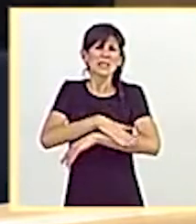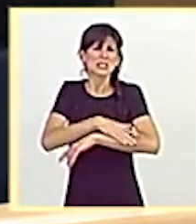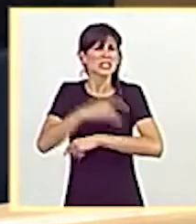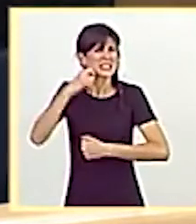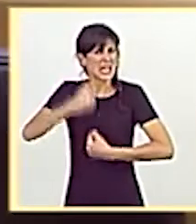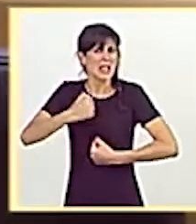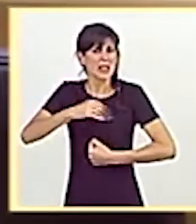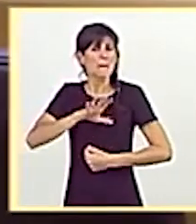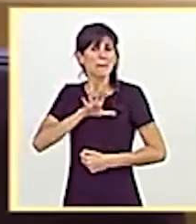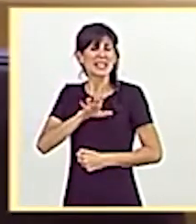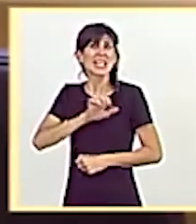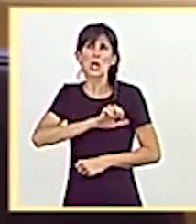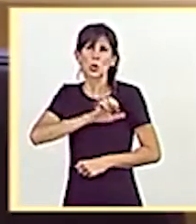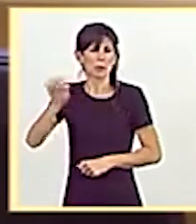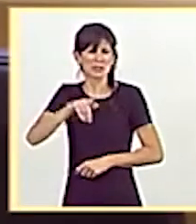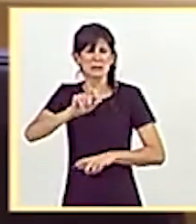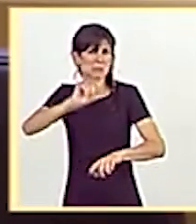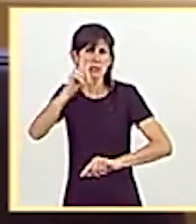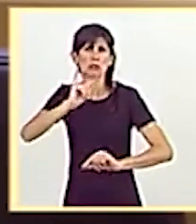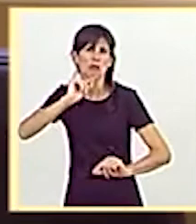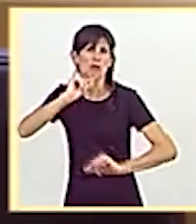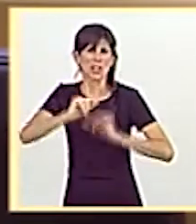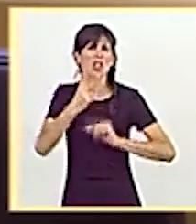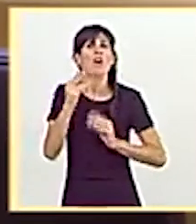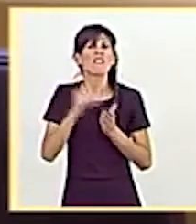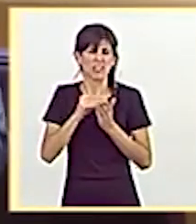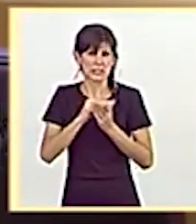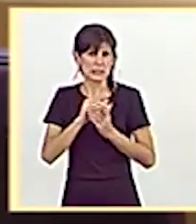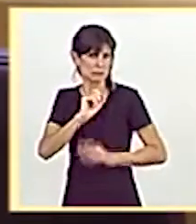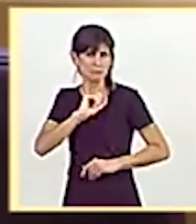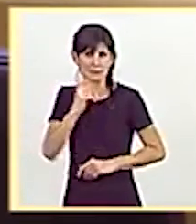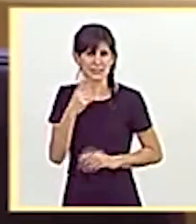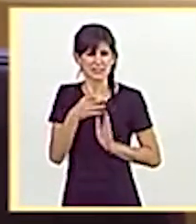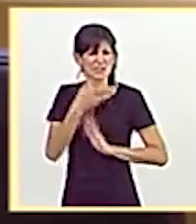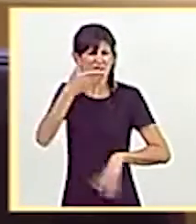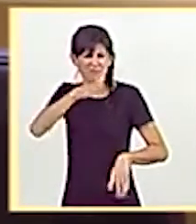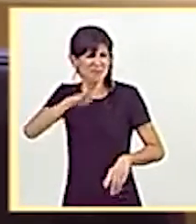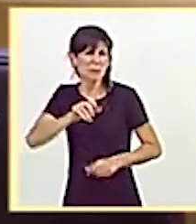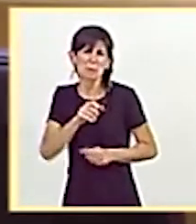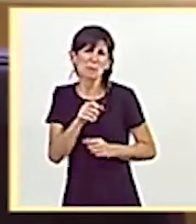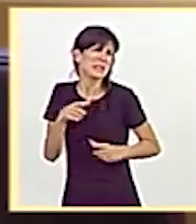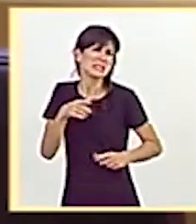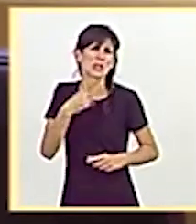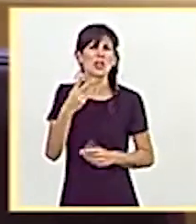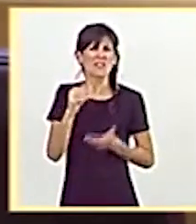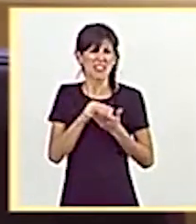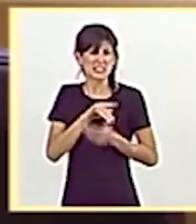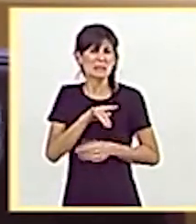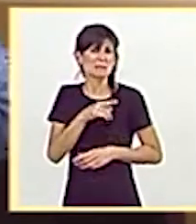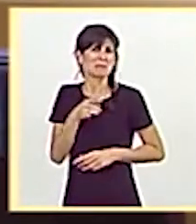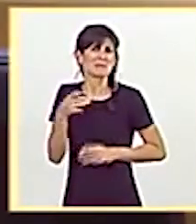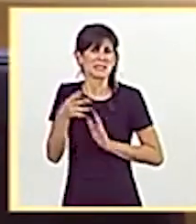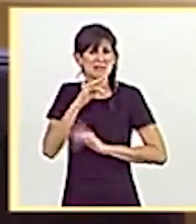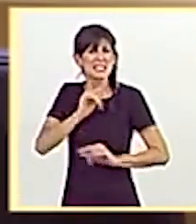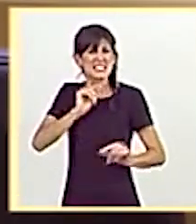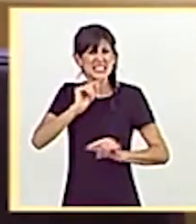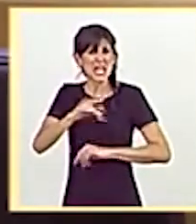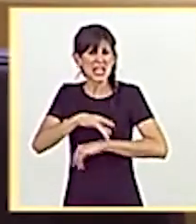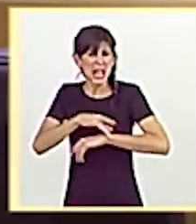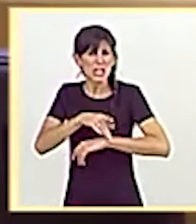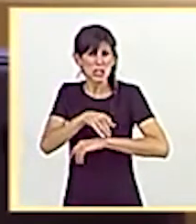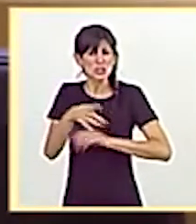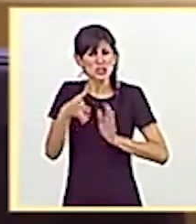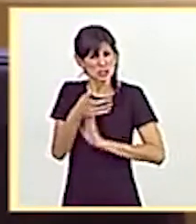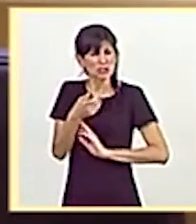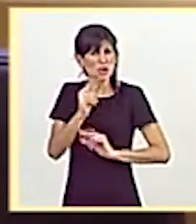país europeo con más contagios por dos veces, con más fallecidos por dos veces y con más sanitarios contagiados, no se plantea